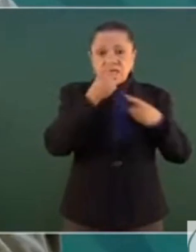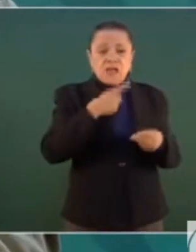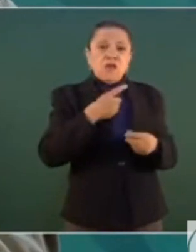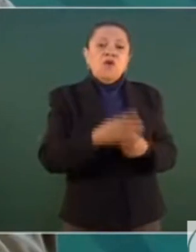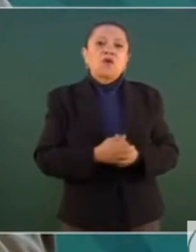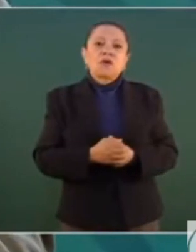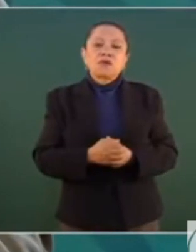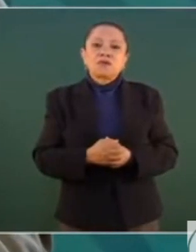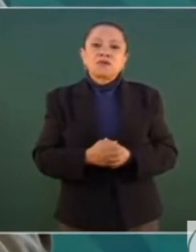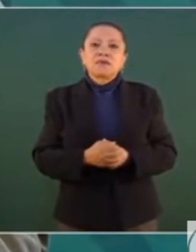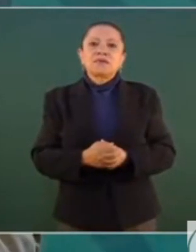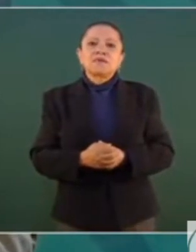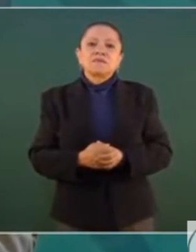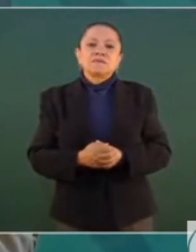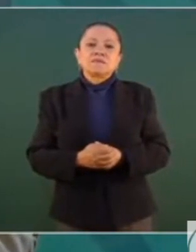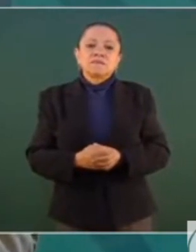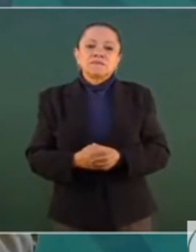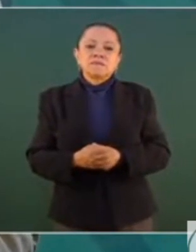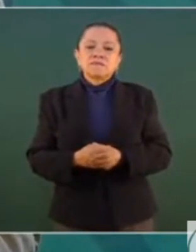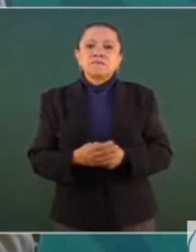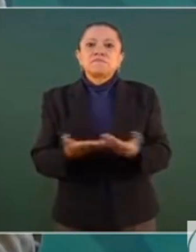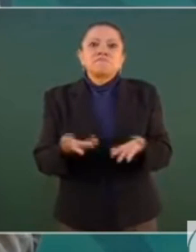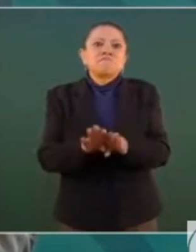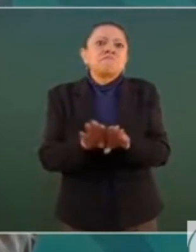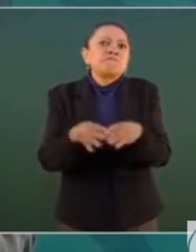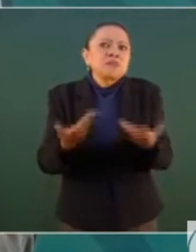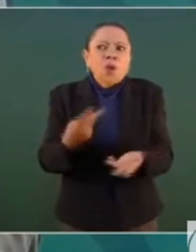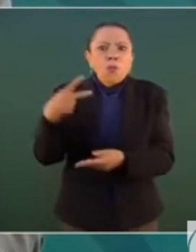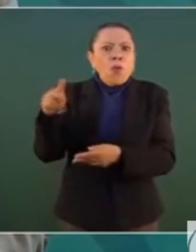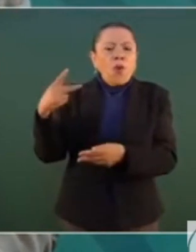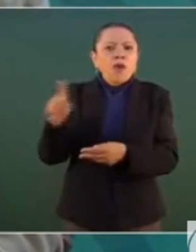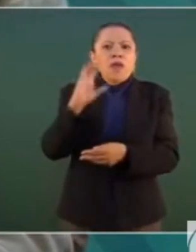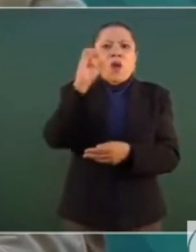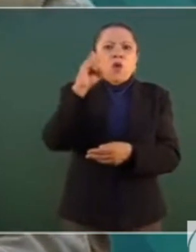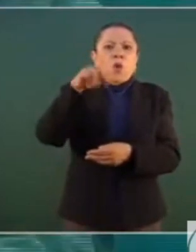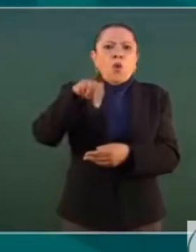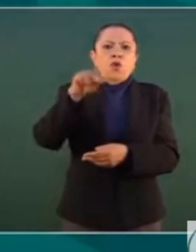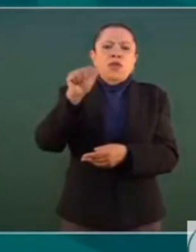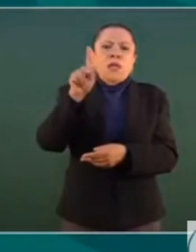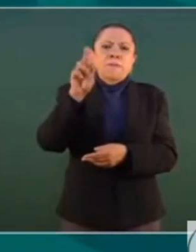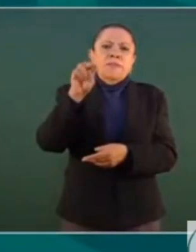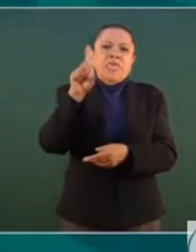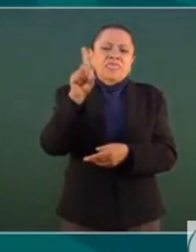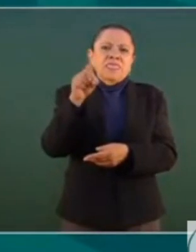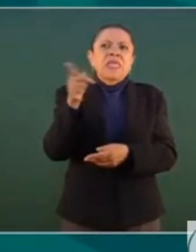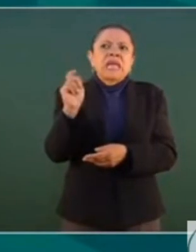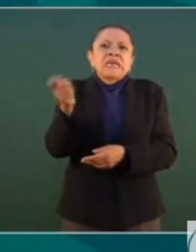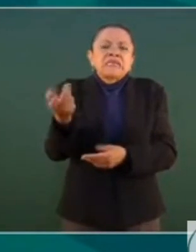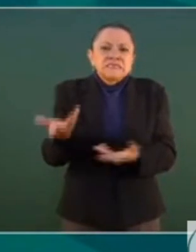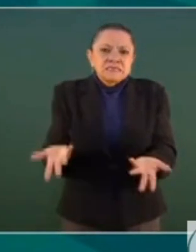de que si en qué calidad quedaban y les dije y les mandé a decir también que